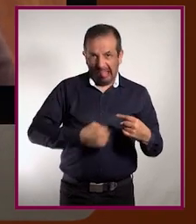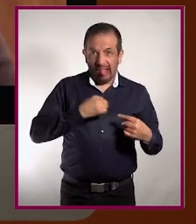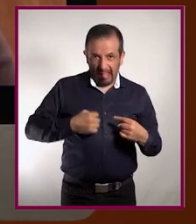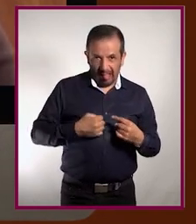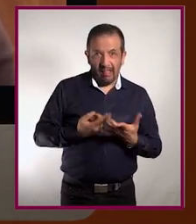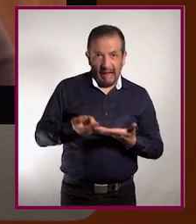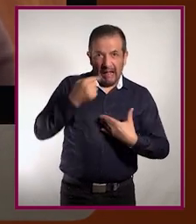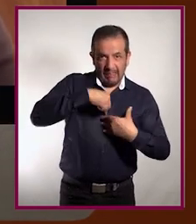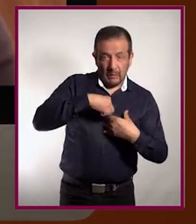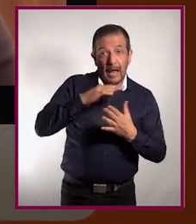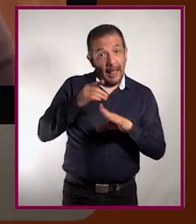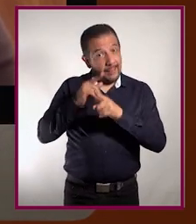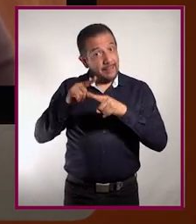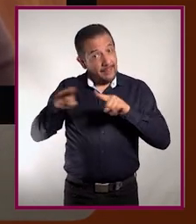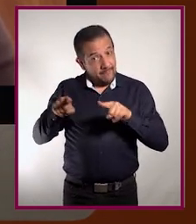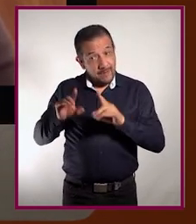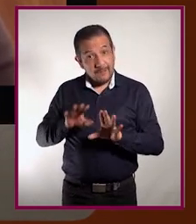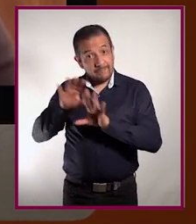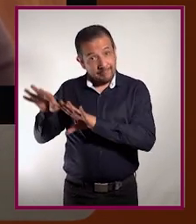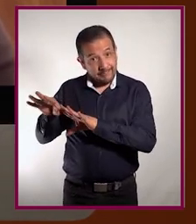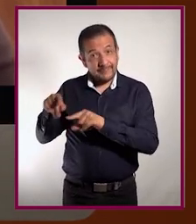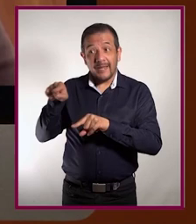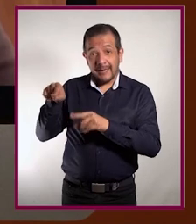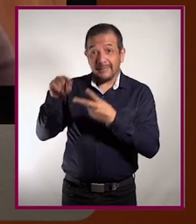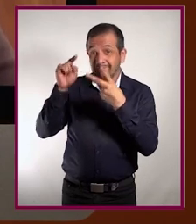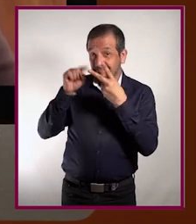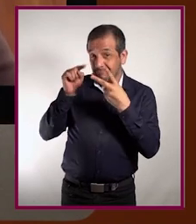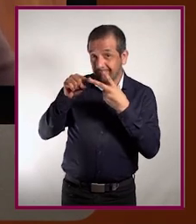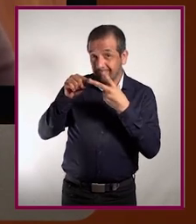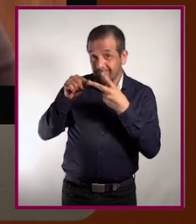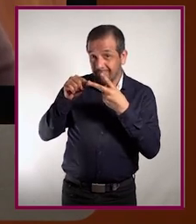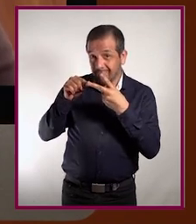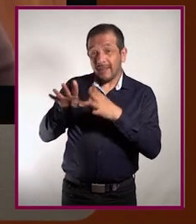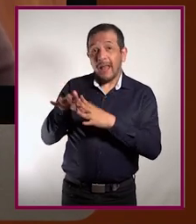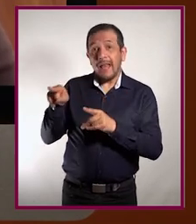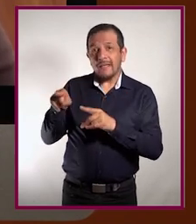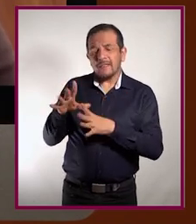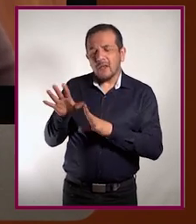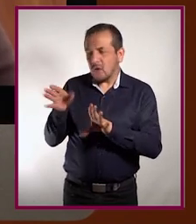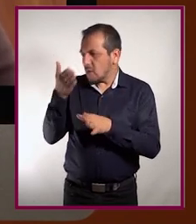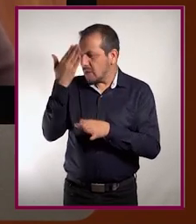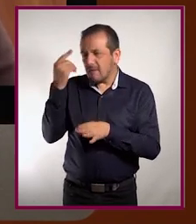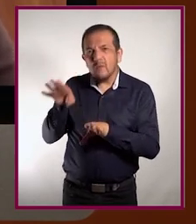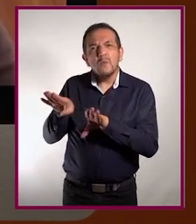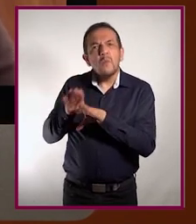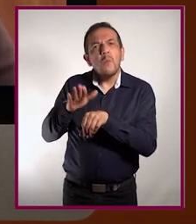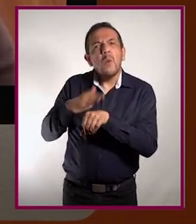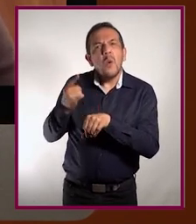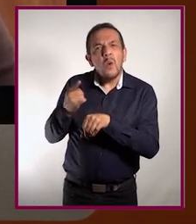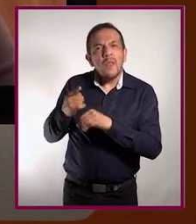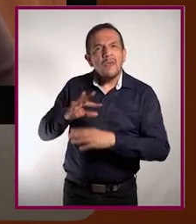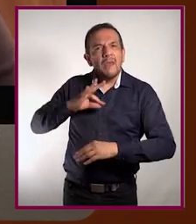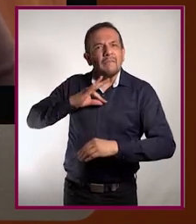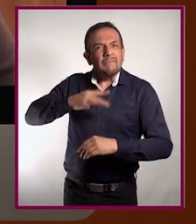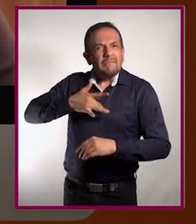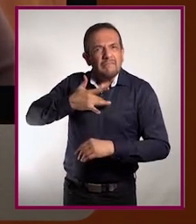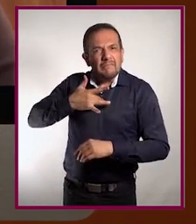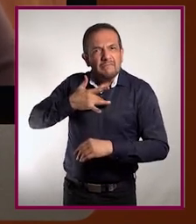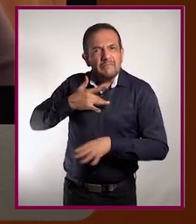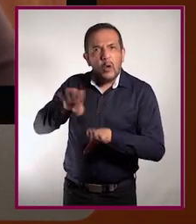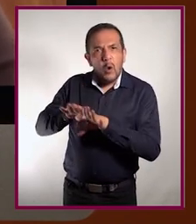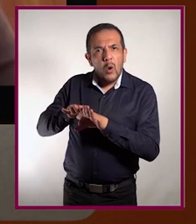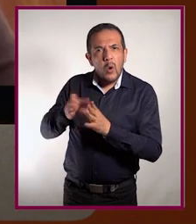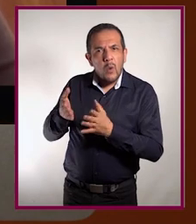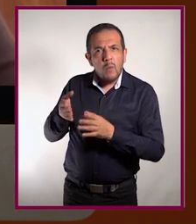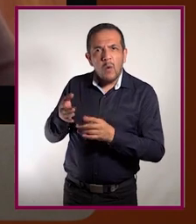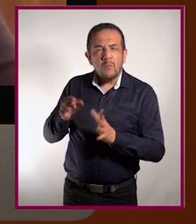A diferencia de otras enfermedades en las que tal vez las causas no son siempre tan claras o tan dependientes de